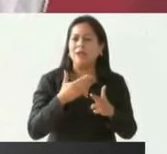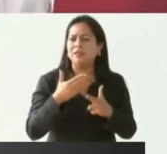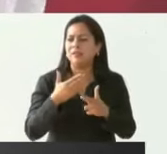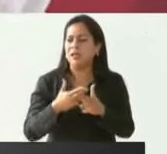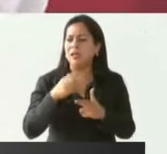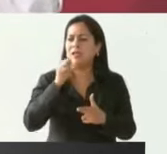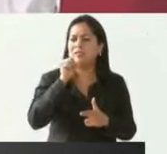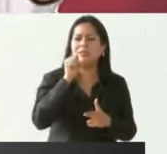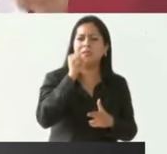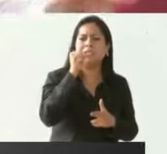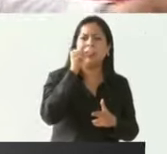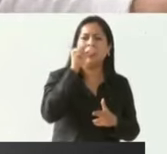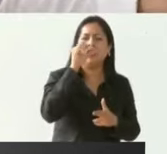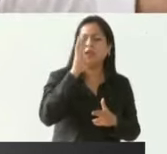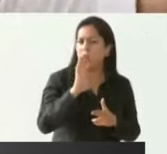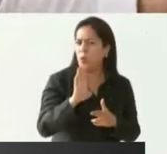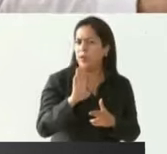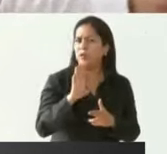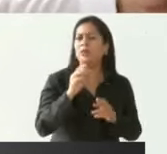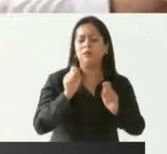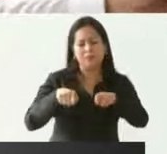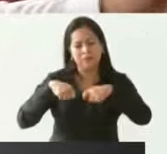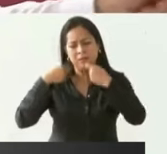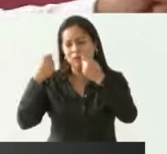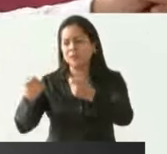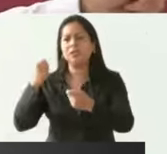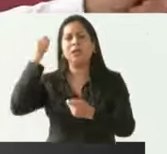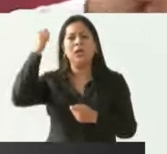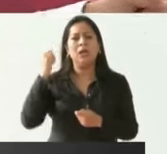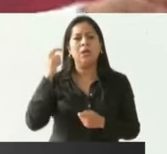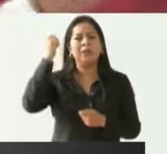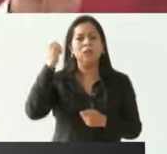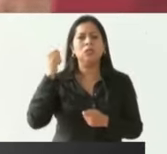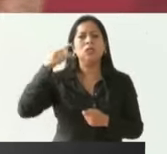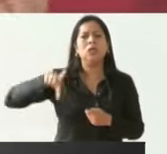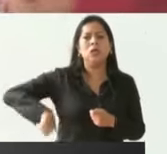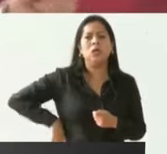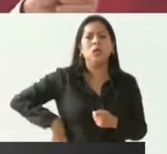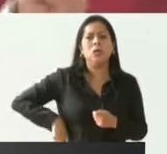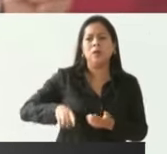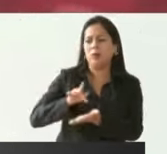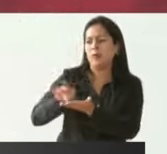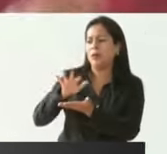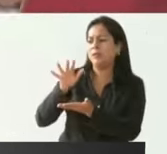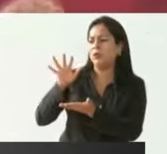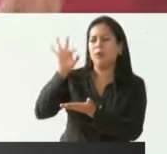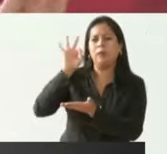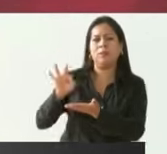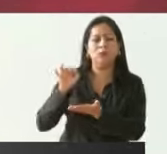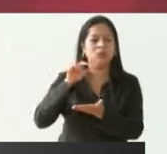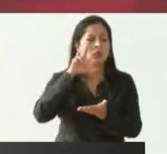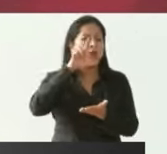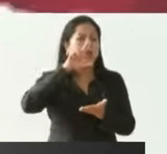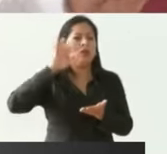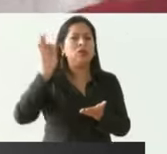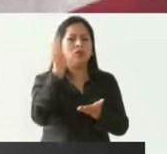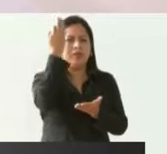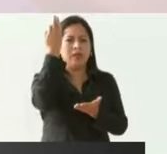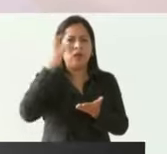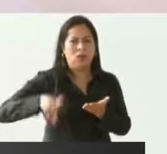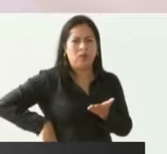también se entregara la pensión y que el gobierno del estado aportara 50% y el gobierno federal